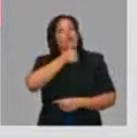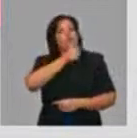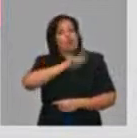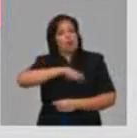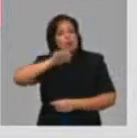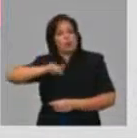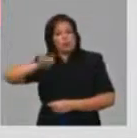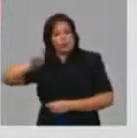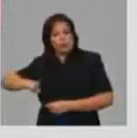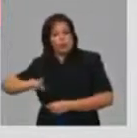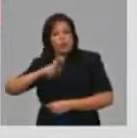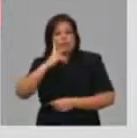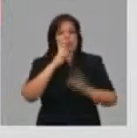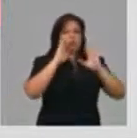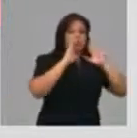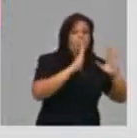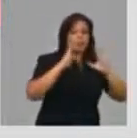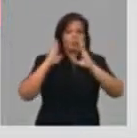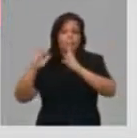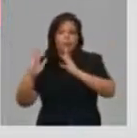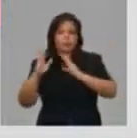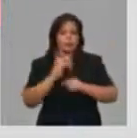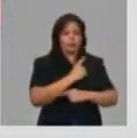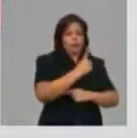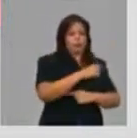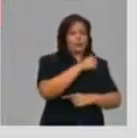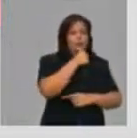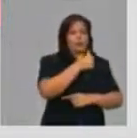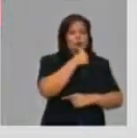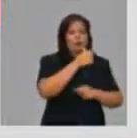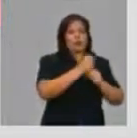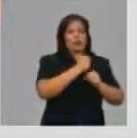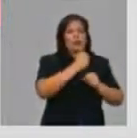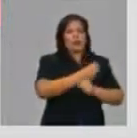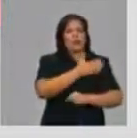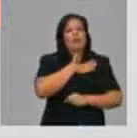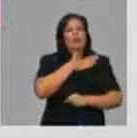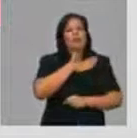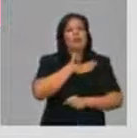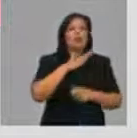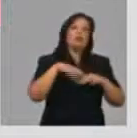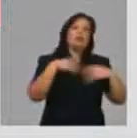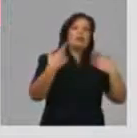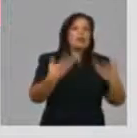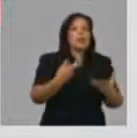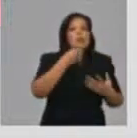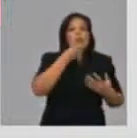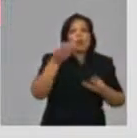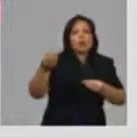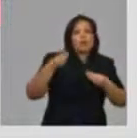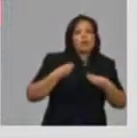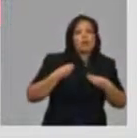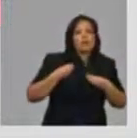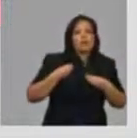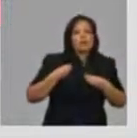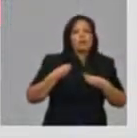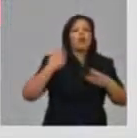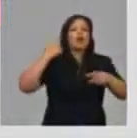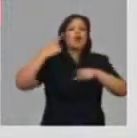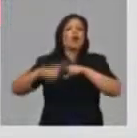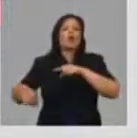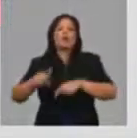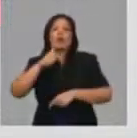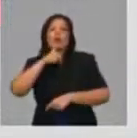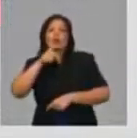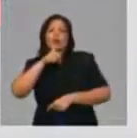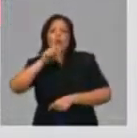en dos enfoques. Una, de los trabajadores por cuenta propia, de qué le vamos a poder ofertar. Y la otra duda está de la población, de